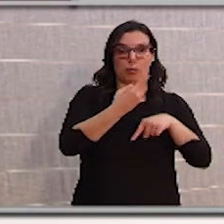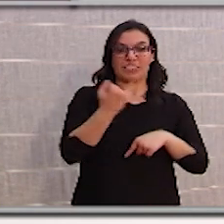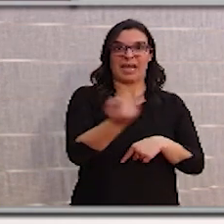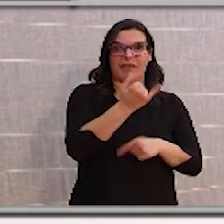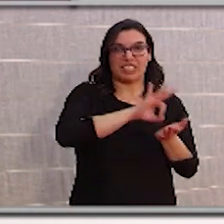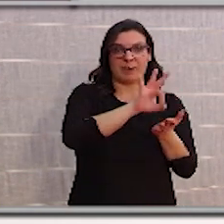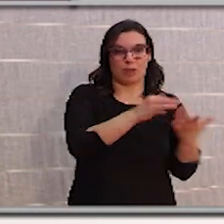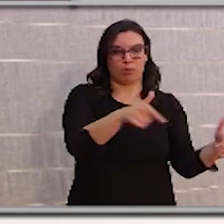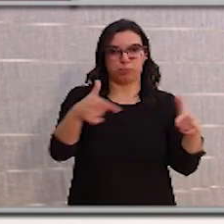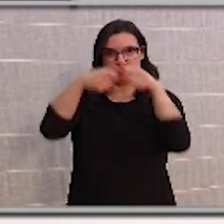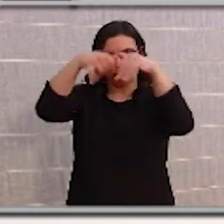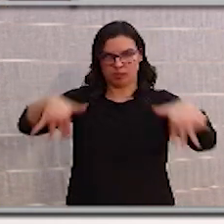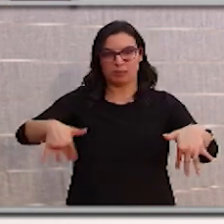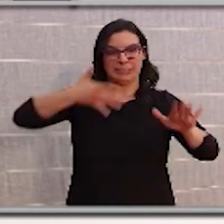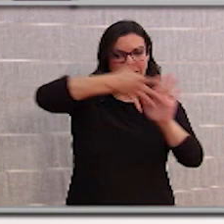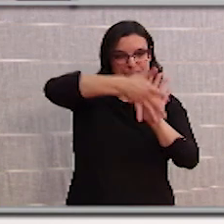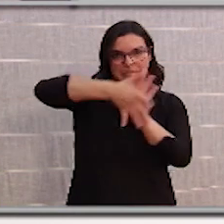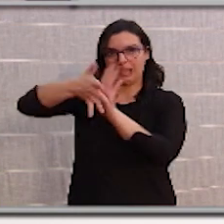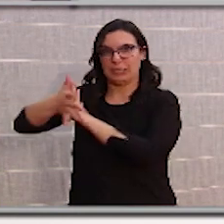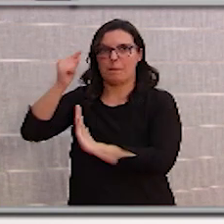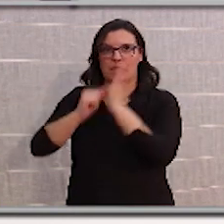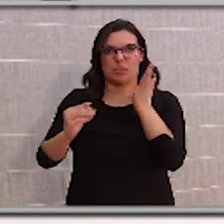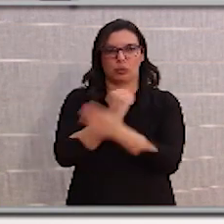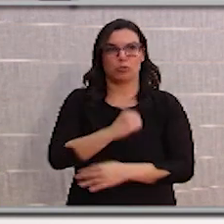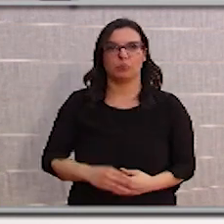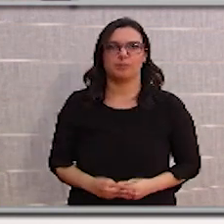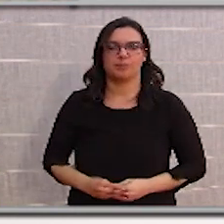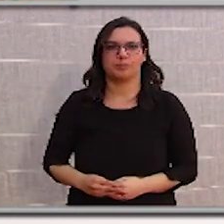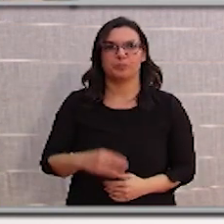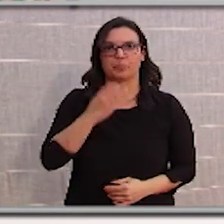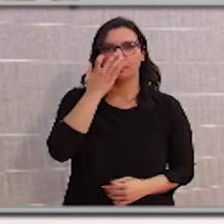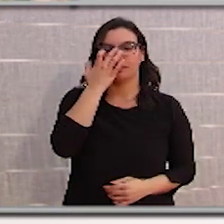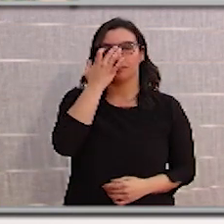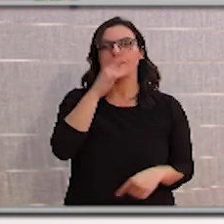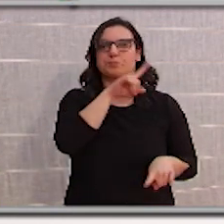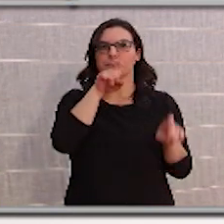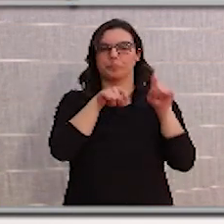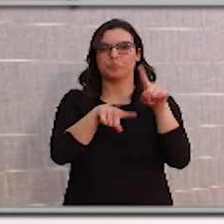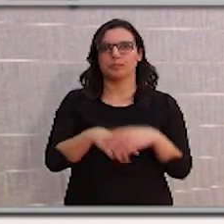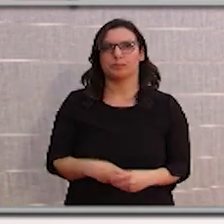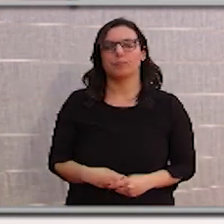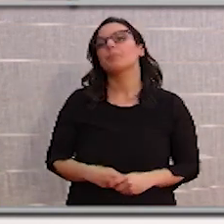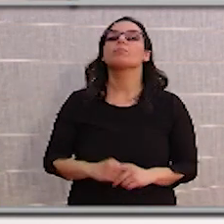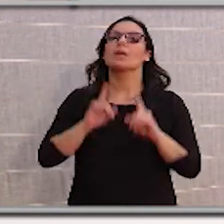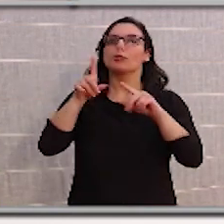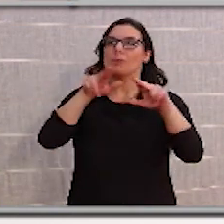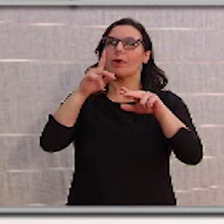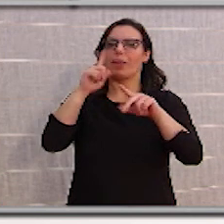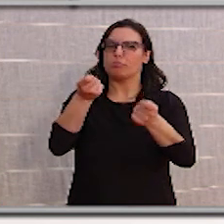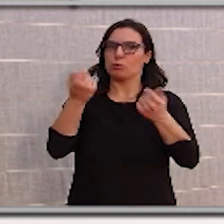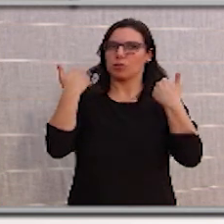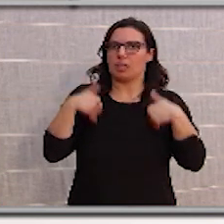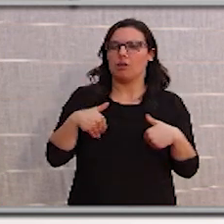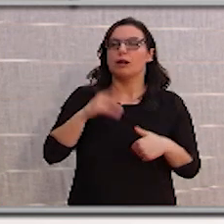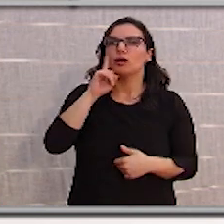establecer todas estas medidas que hemos diseñado. Sí, yo quería preguntar. En el caso de Miranda parece que está contenido. No sé si tienen alguna